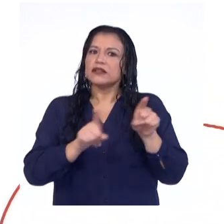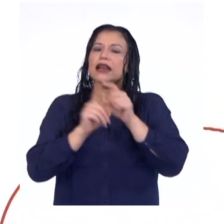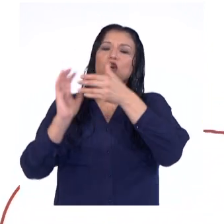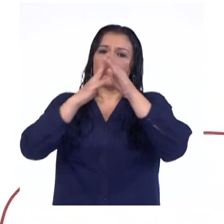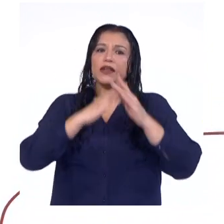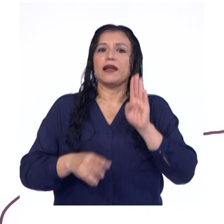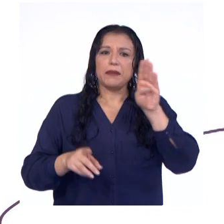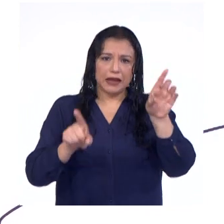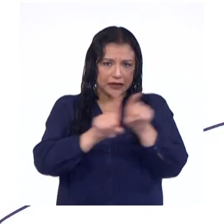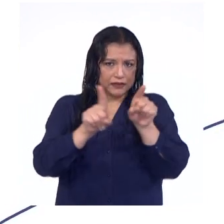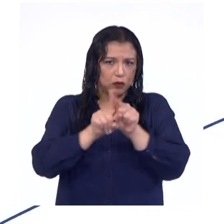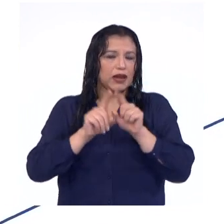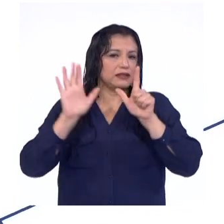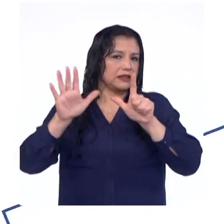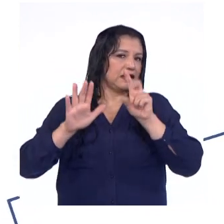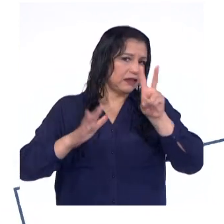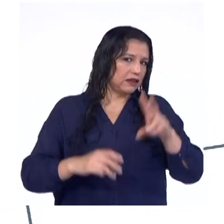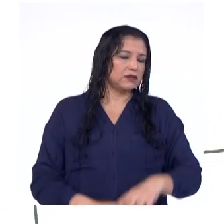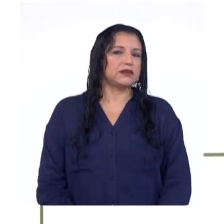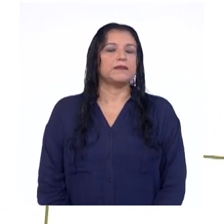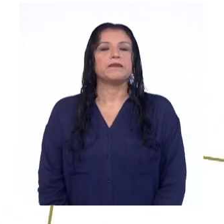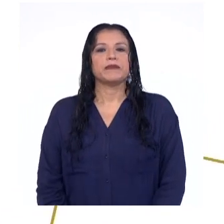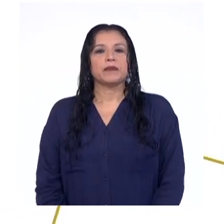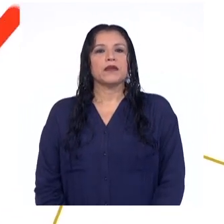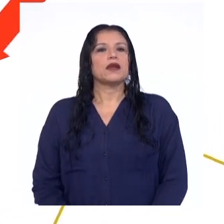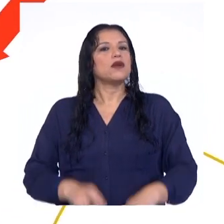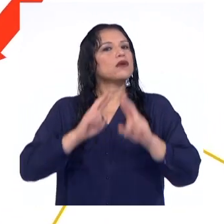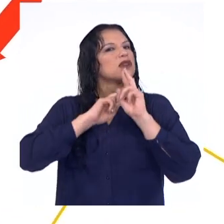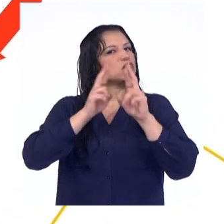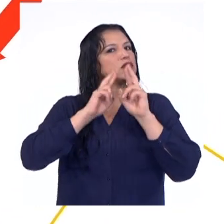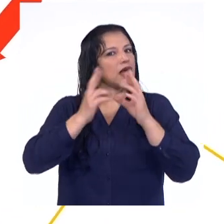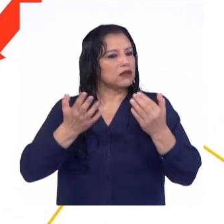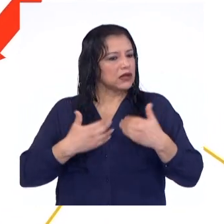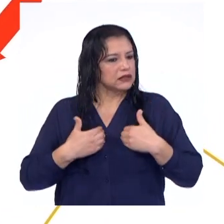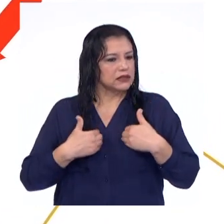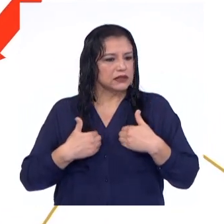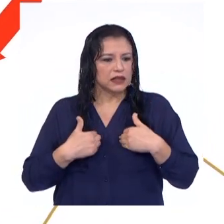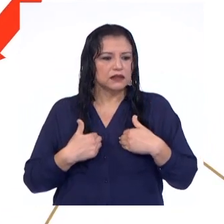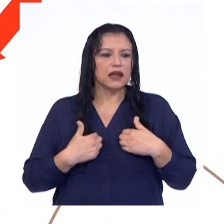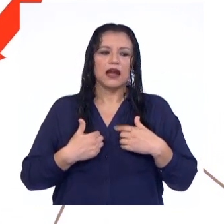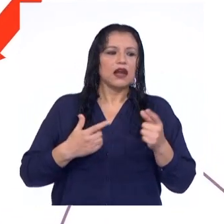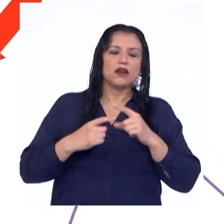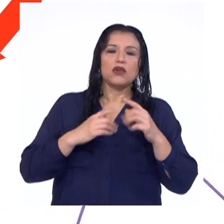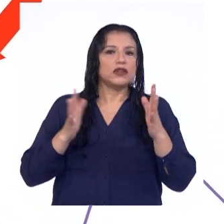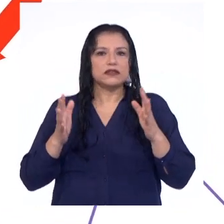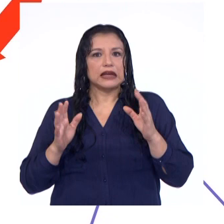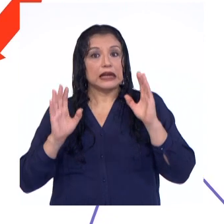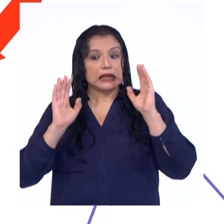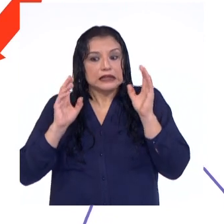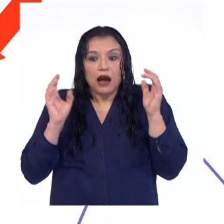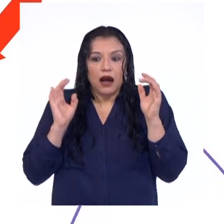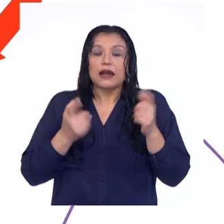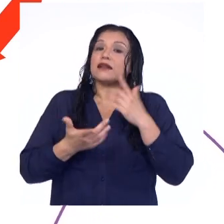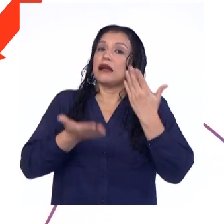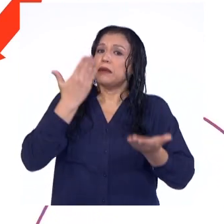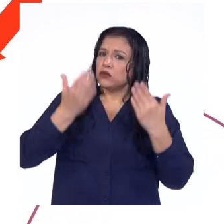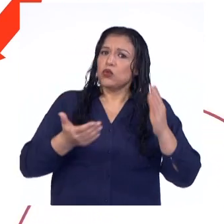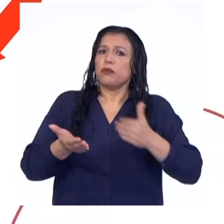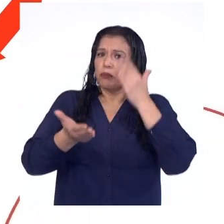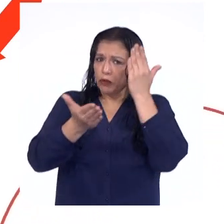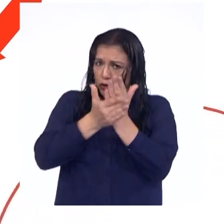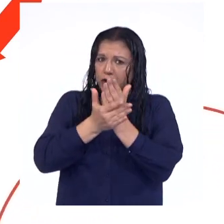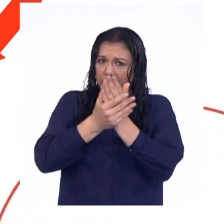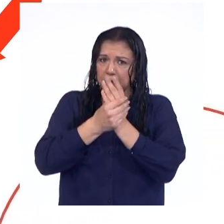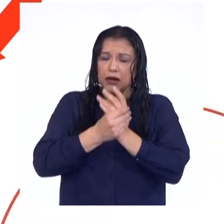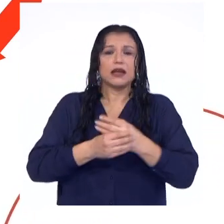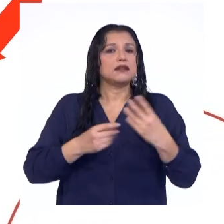corresponde a 72 pulsaciones. Los resultados obtenidos no dan alertas del posible problema que puede ocasionar